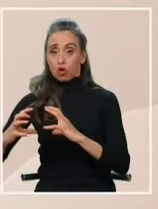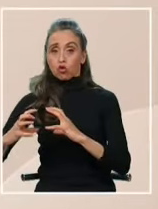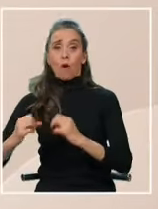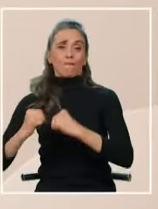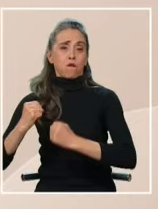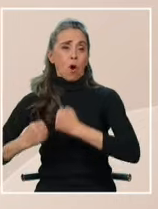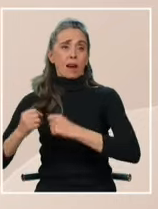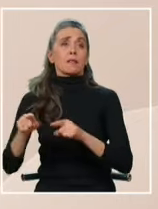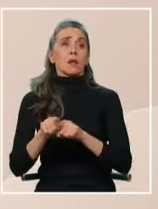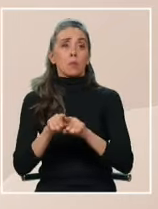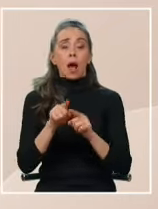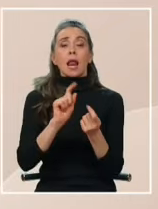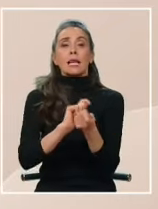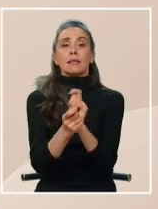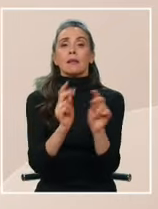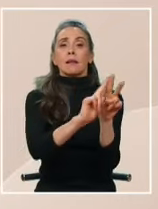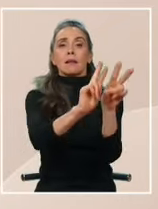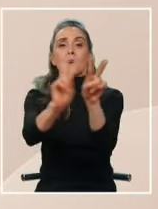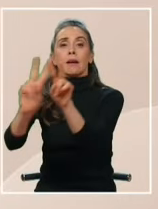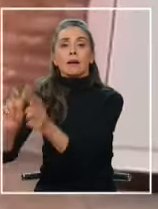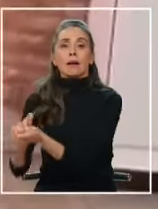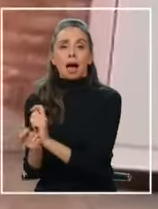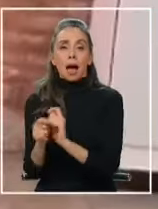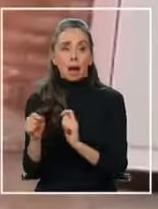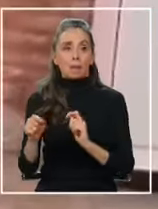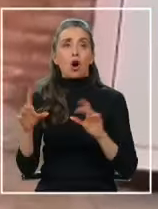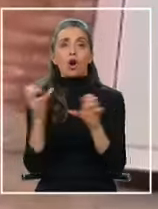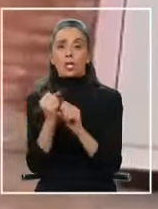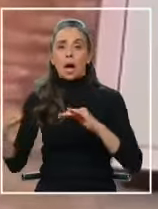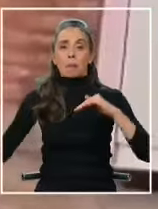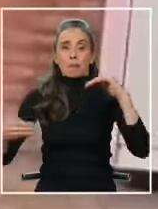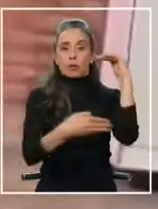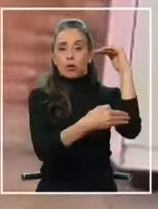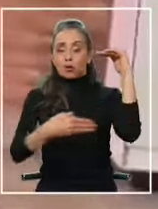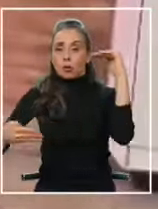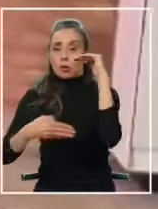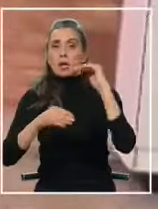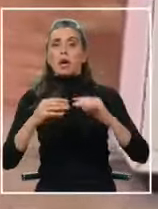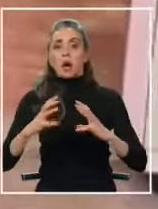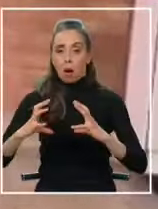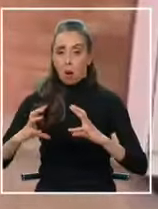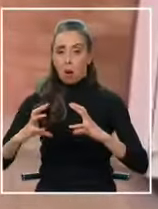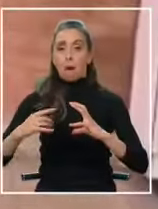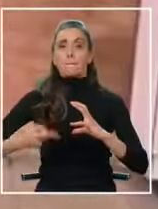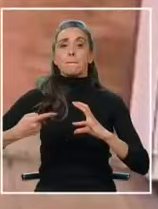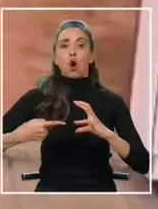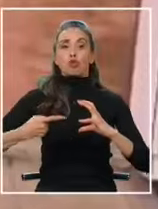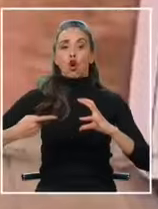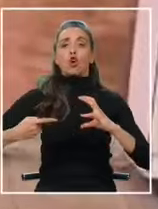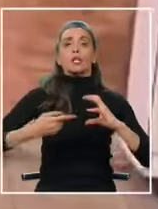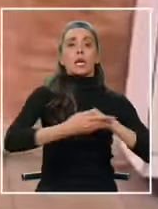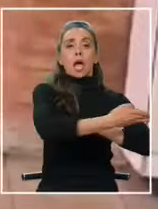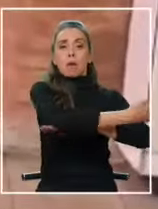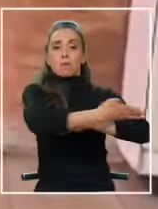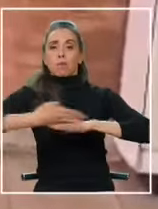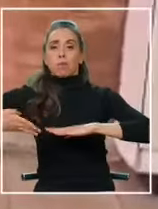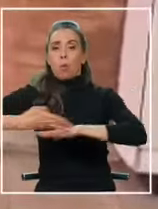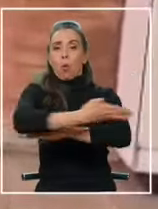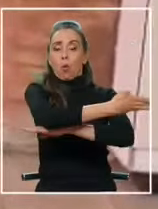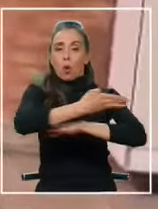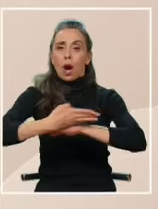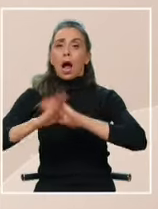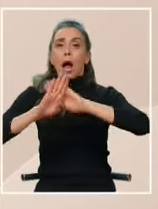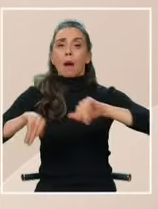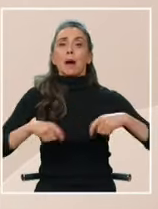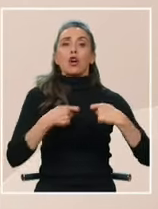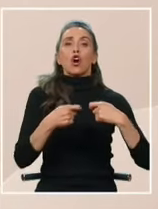el fondo, hay toda una adecuación que hay que hacer aquí. Entonces hay que separar el valor del motor, probablemente el corazón de la solución, con